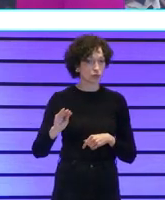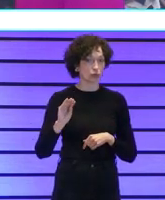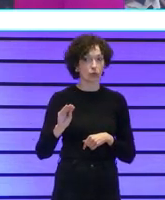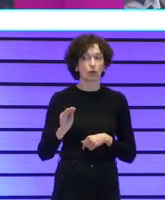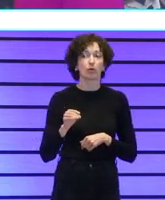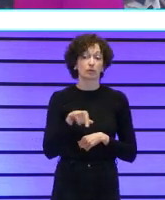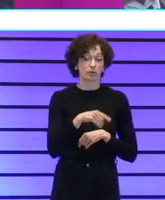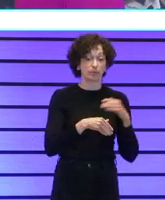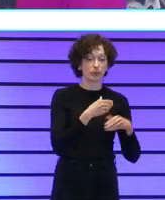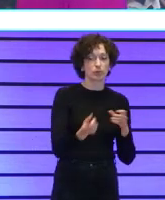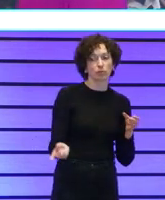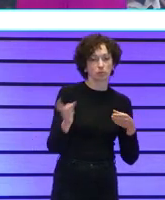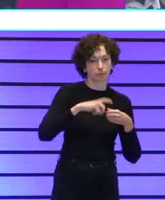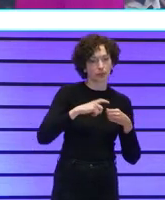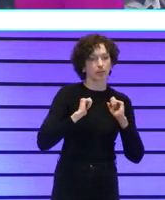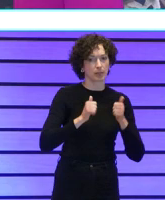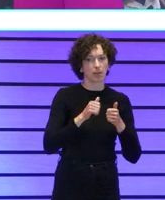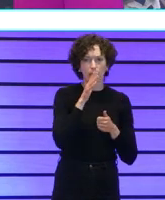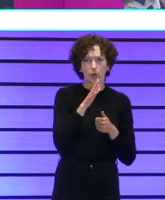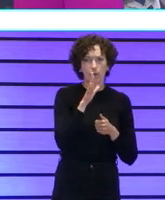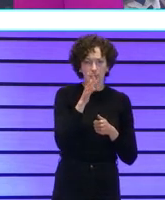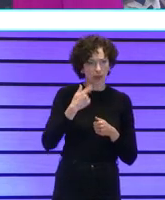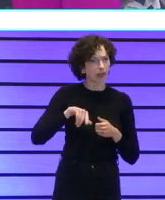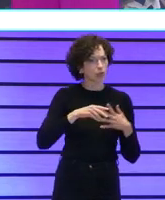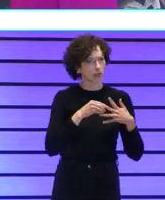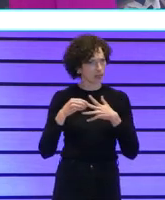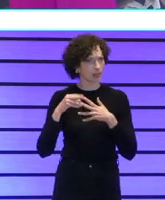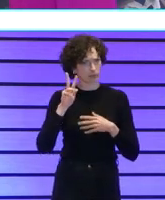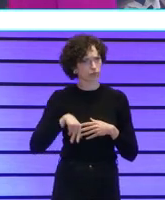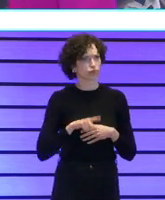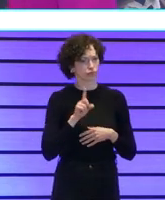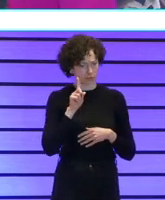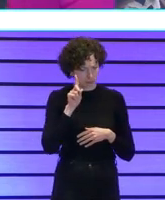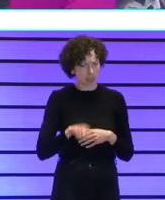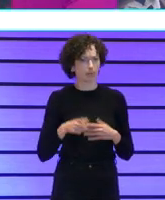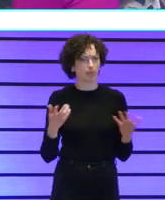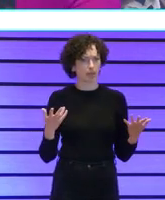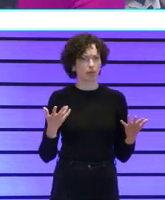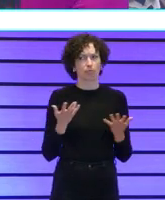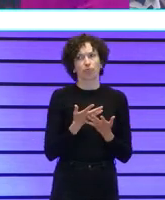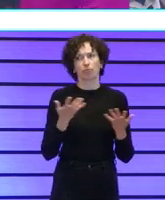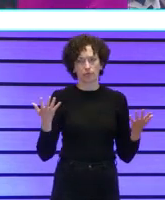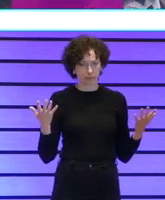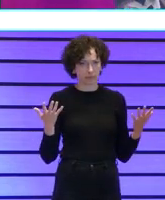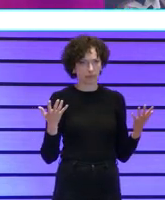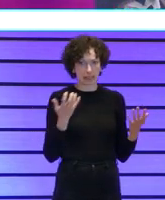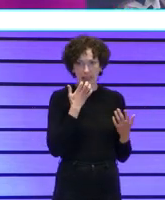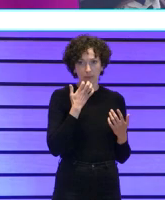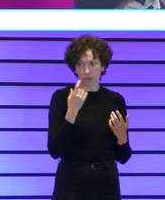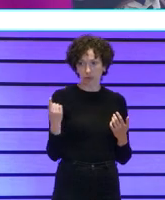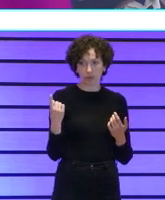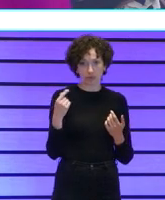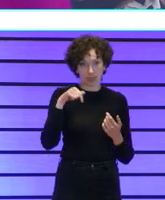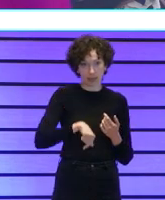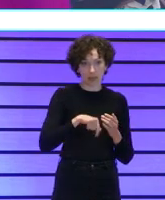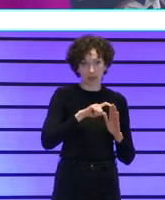incorporaron al proceso ¿y por qué? pues porque también son líderes anda que no hay un liderazgo este es un ejemplo plena